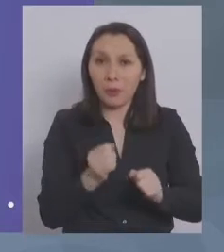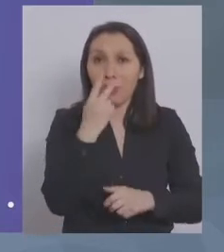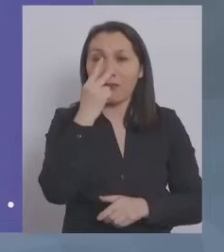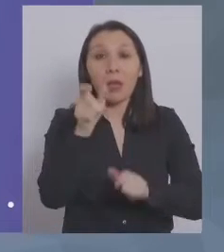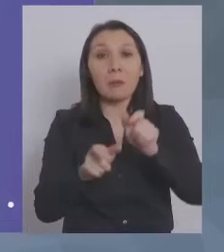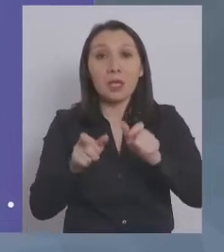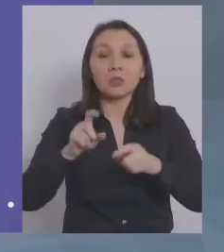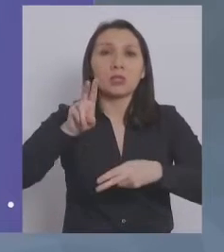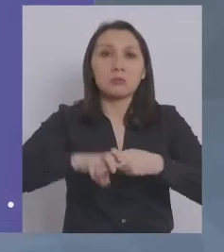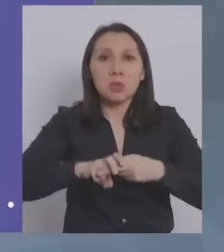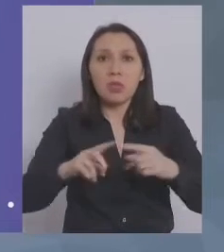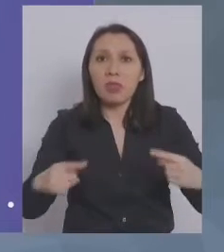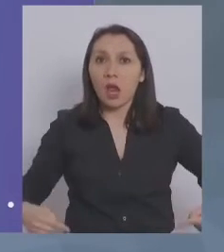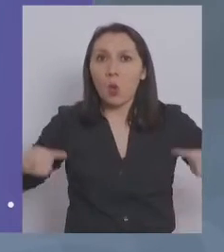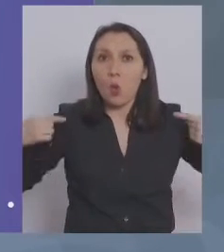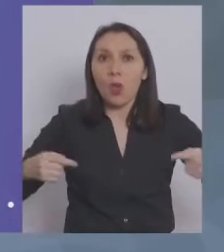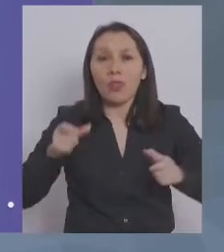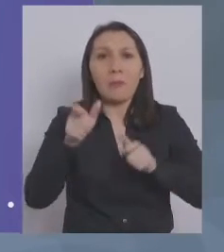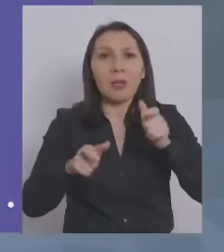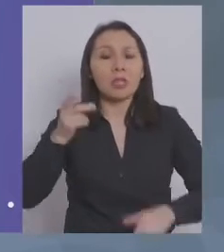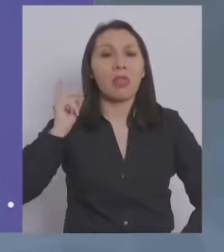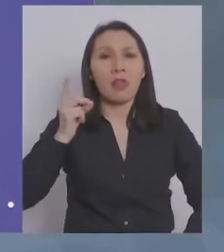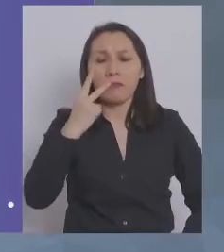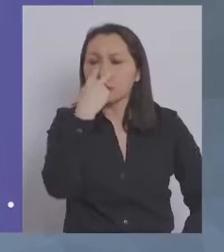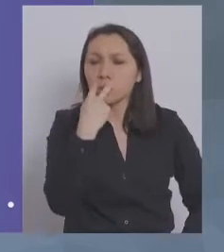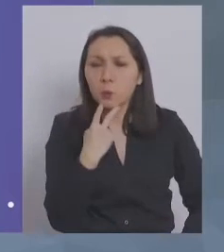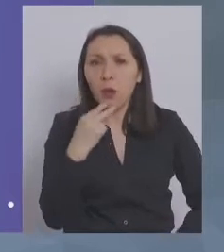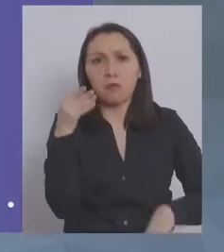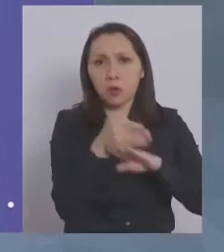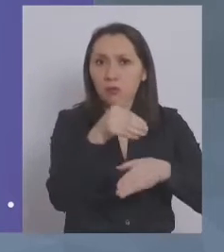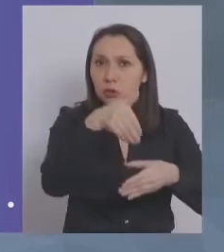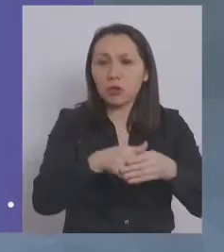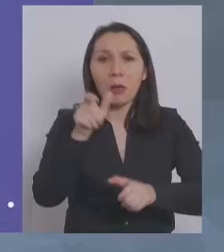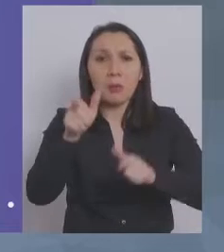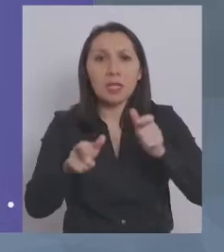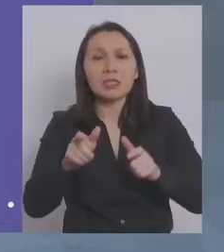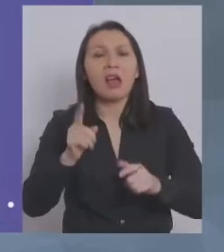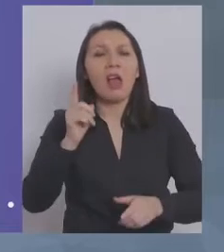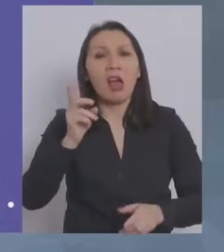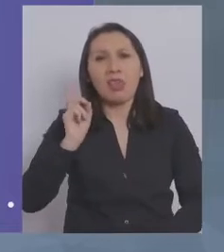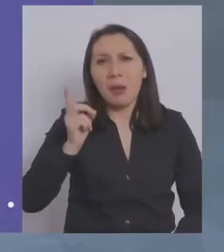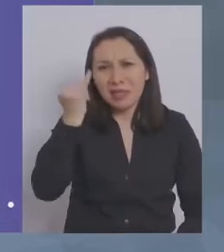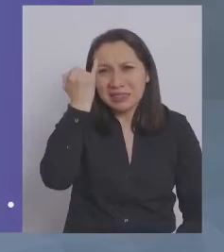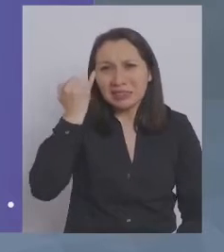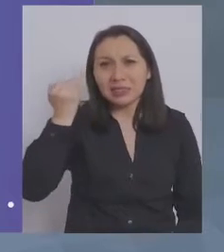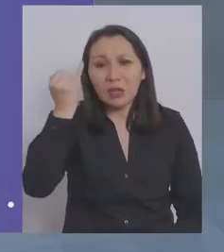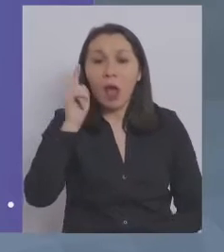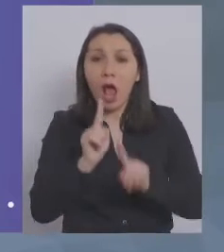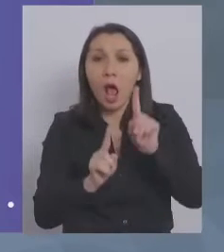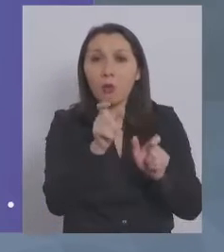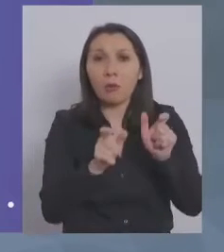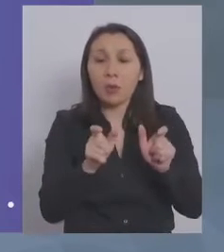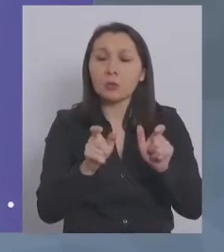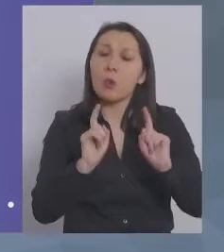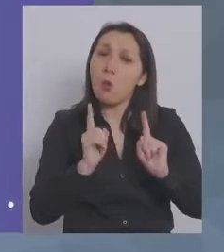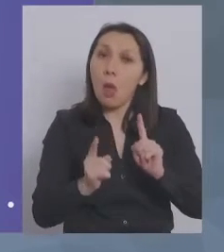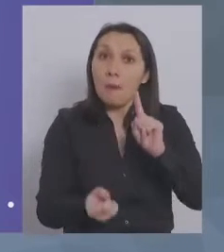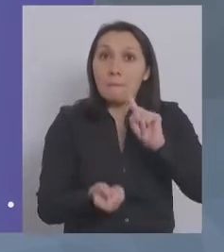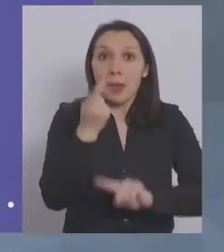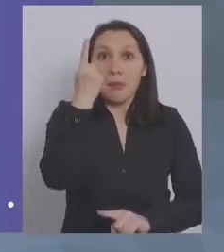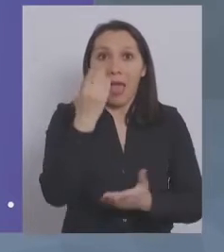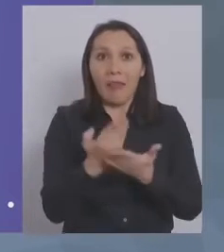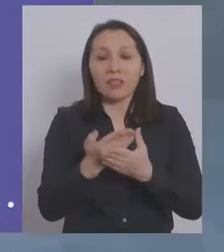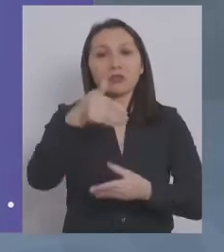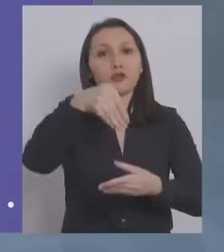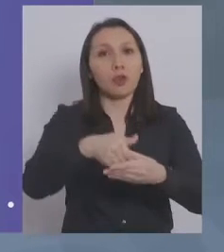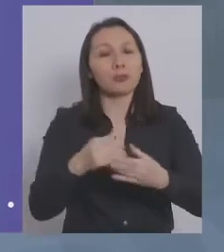visto personas en silla de ruedas, personas con discapacidad visual, personas con discapacidad intelectual, algunas de ellas que han emitido por primera